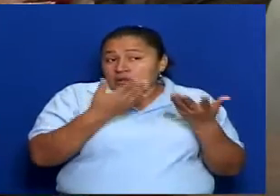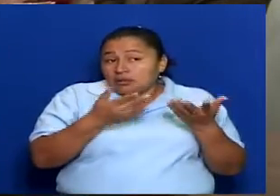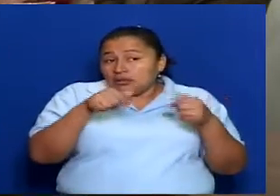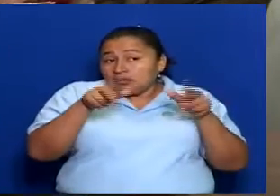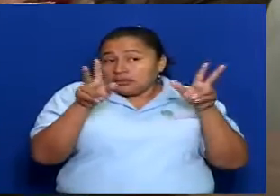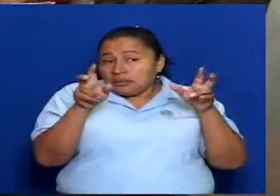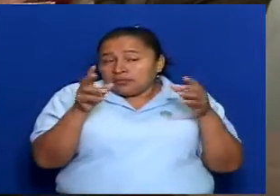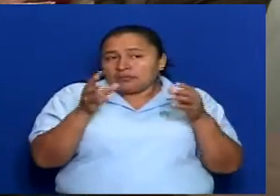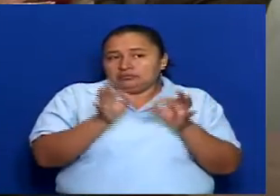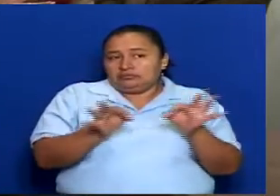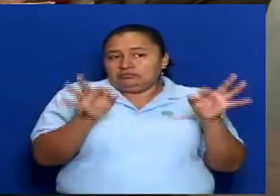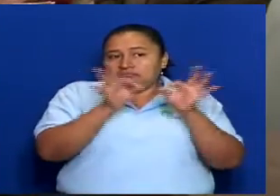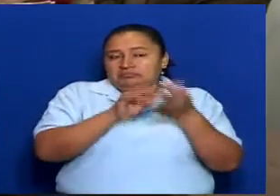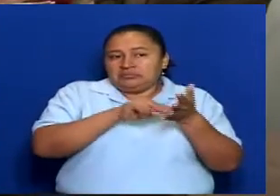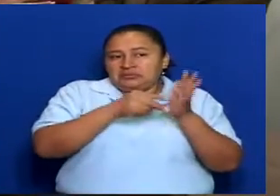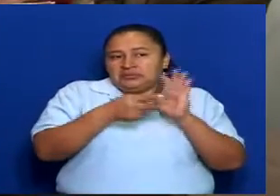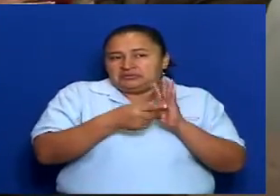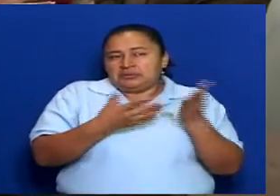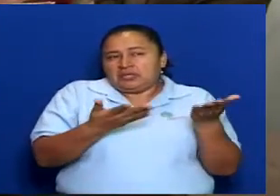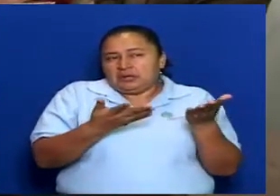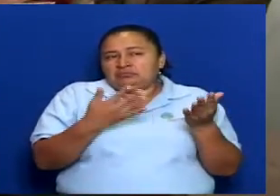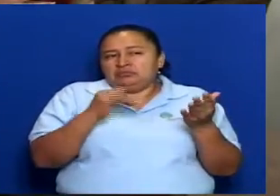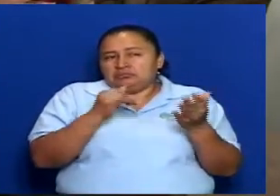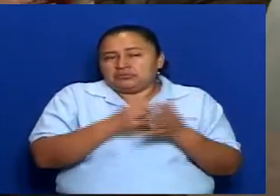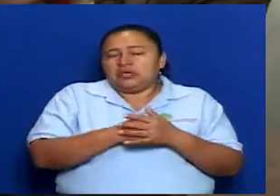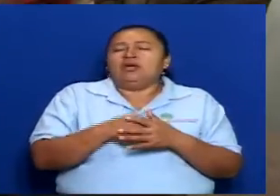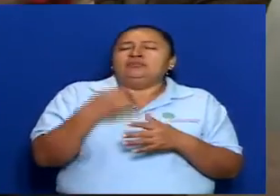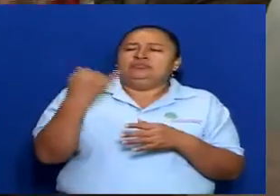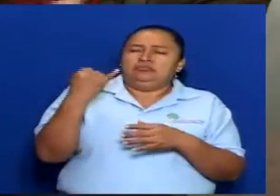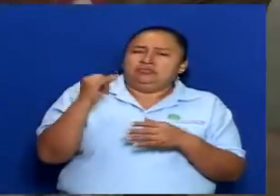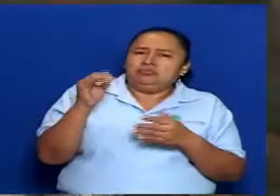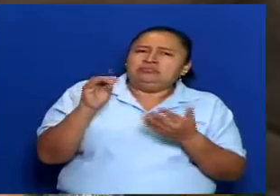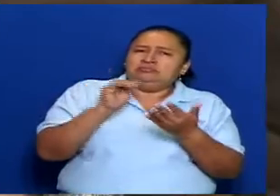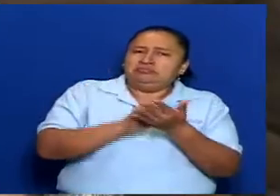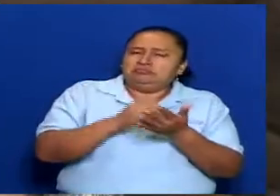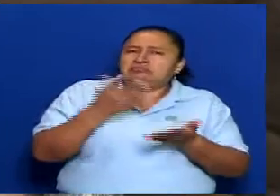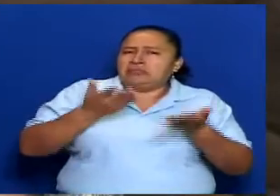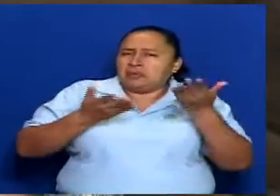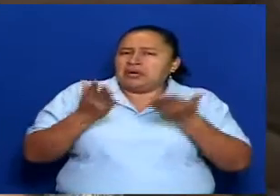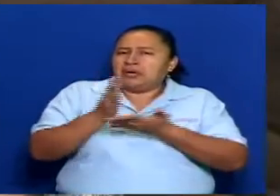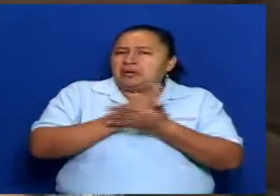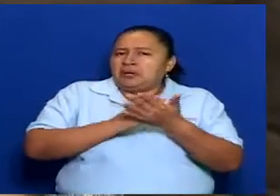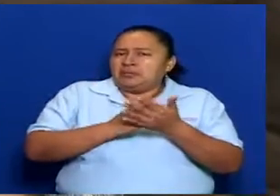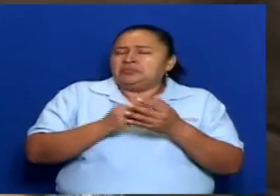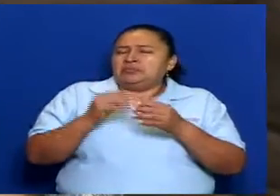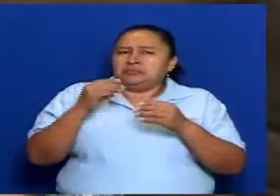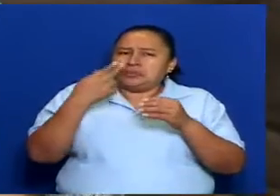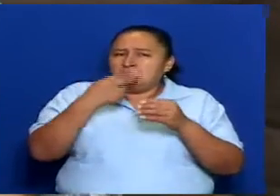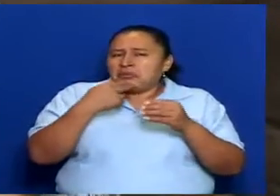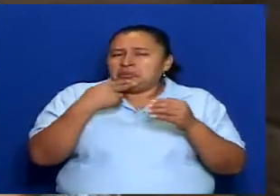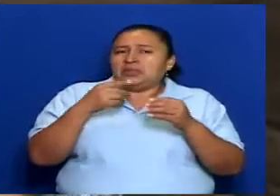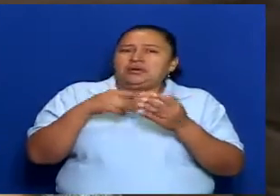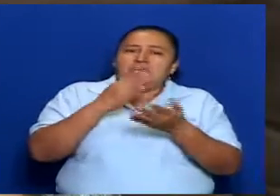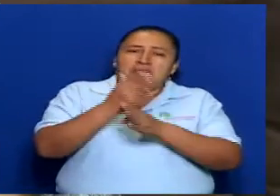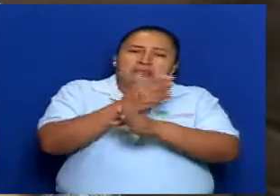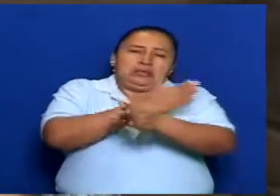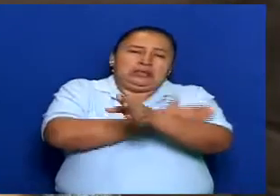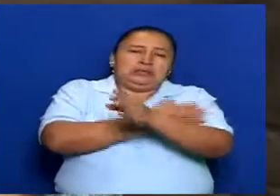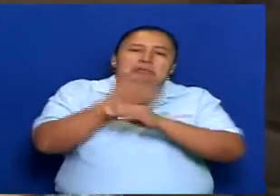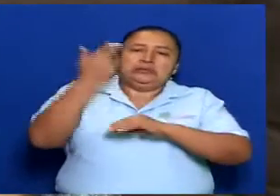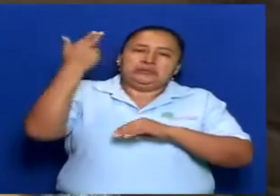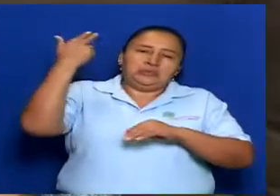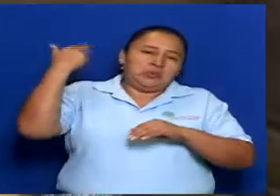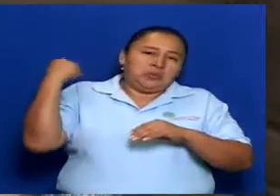temas conceptuales que las personas... Va incluir, puede ser, los temas conceptuales, puede ser los antecedentes